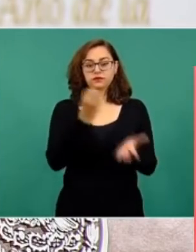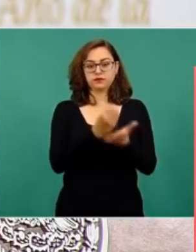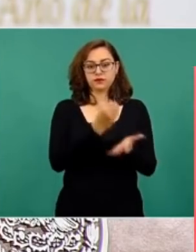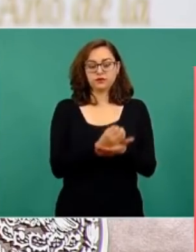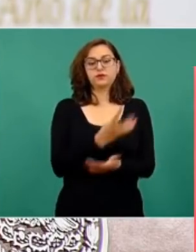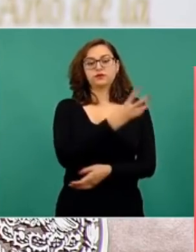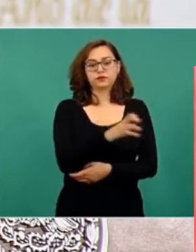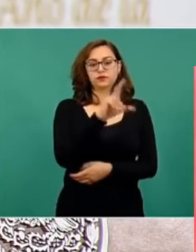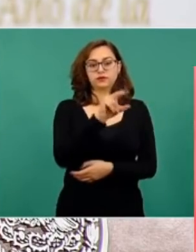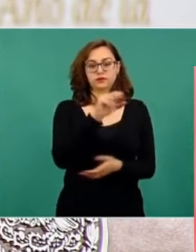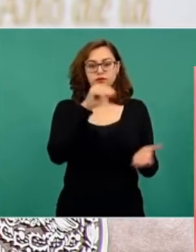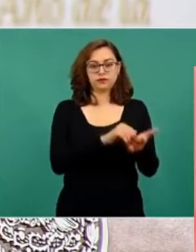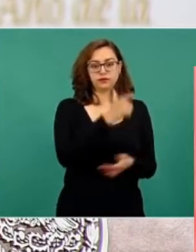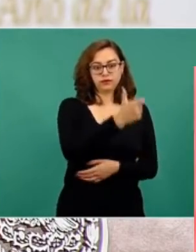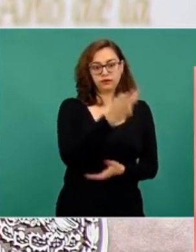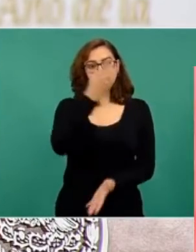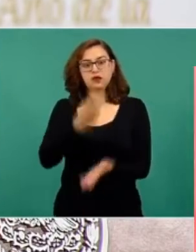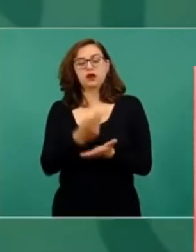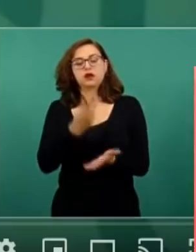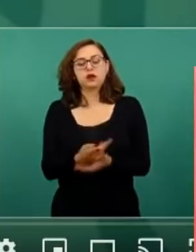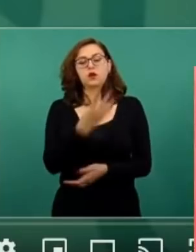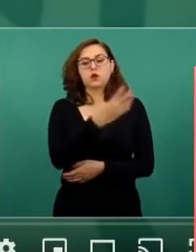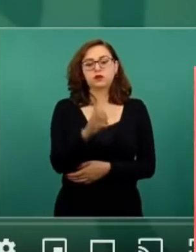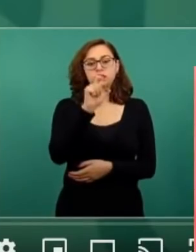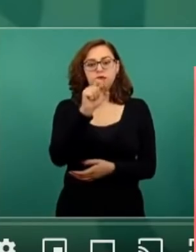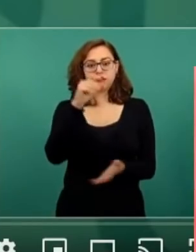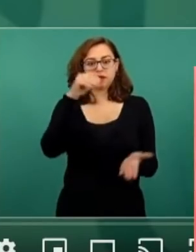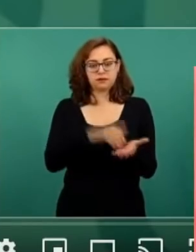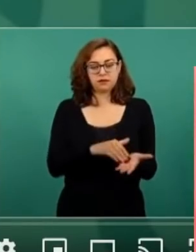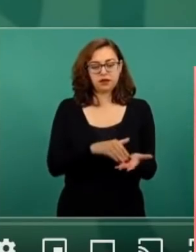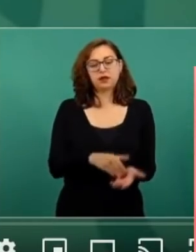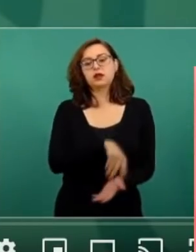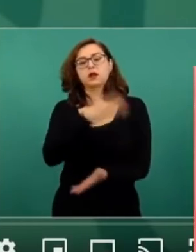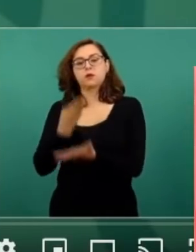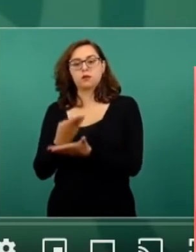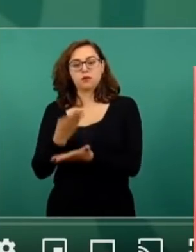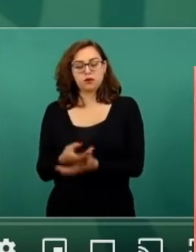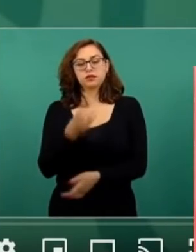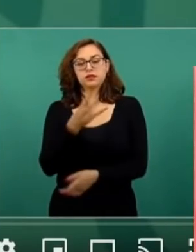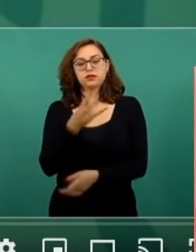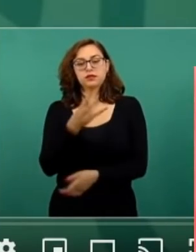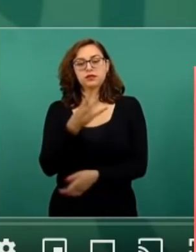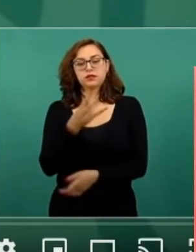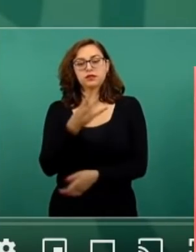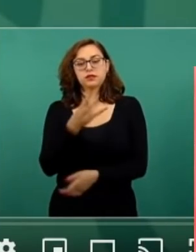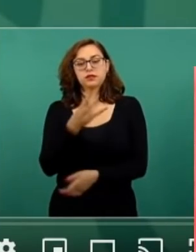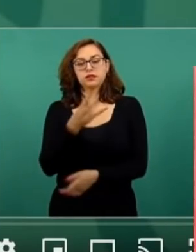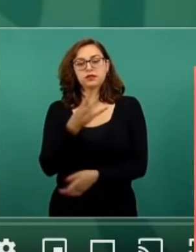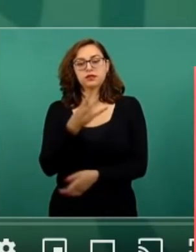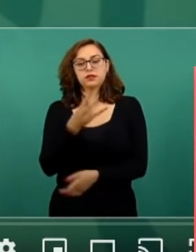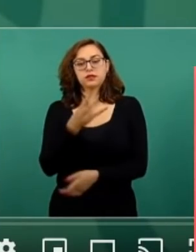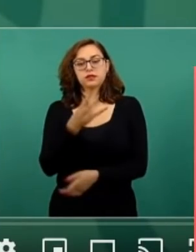480 mil pesos, para la plata es de 420 mil pesos, y para el bronce es de 300 mil pesos. Pero no hubo oro.